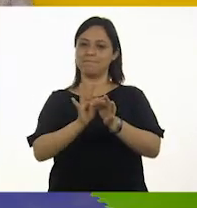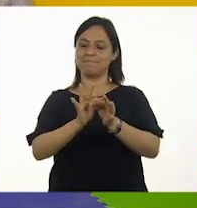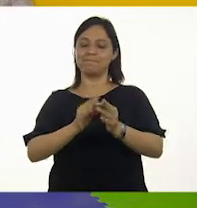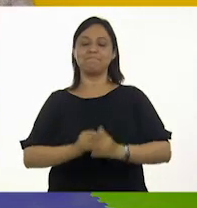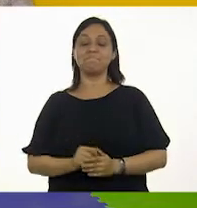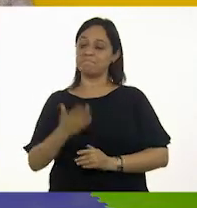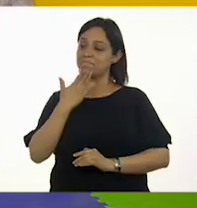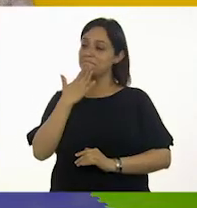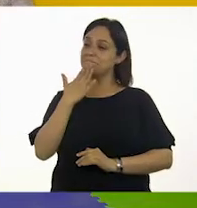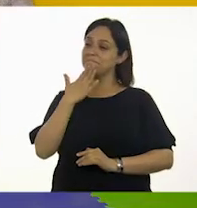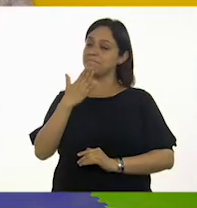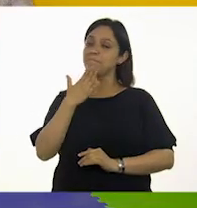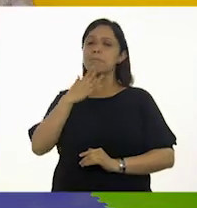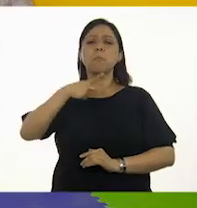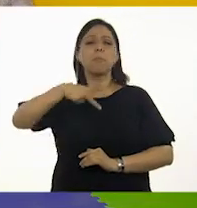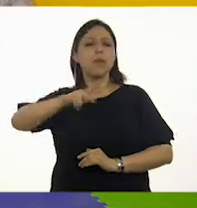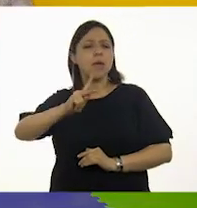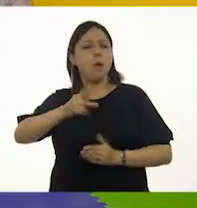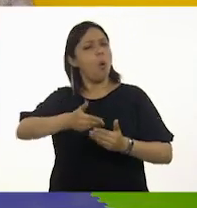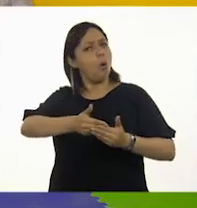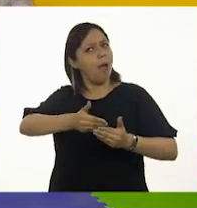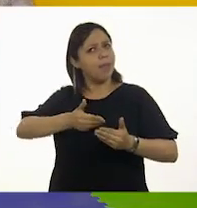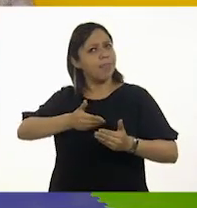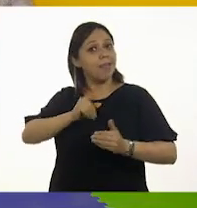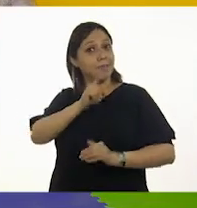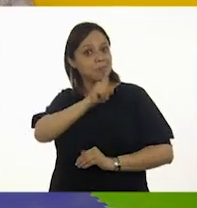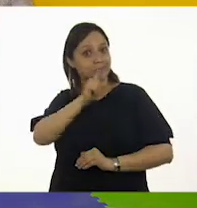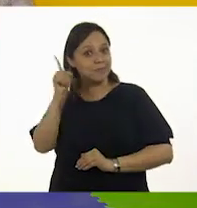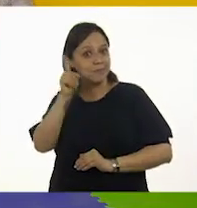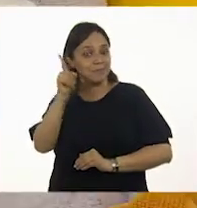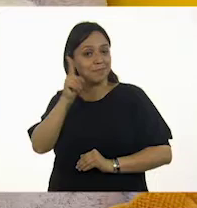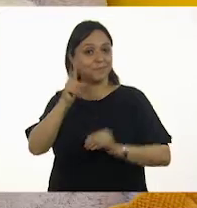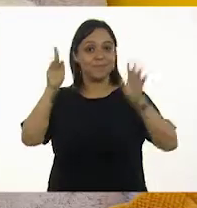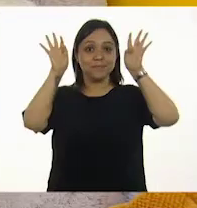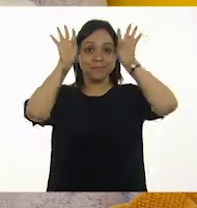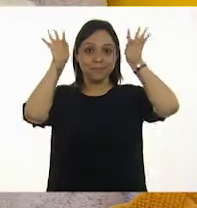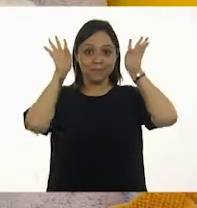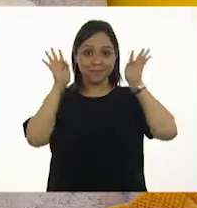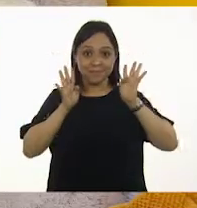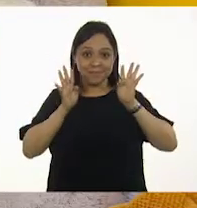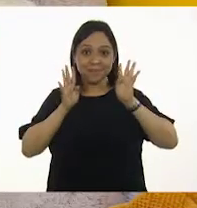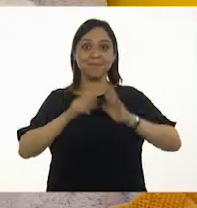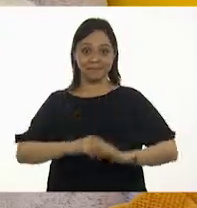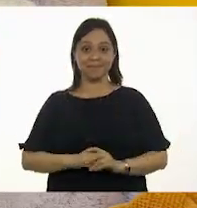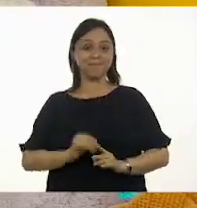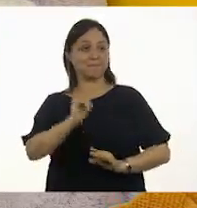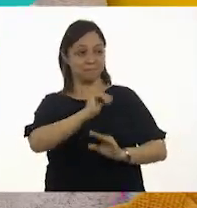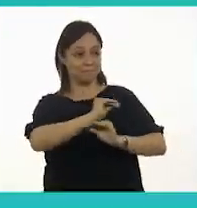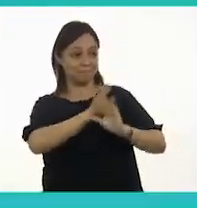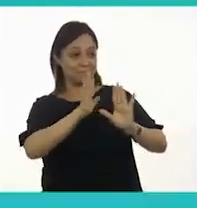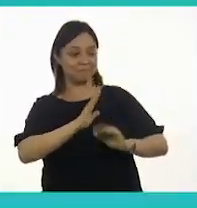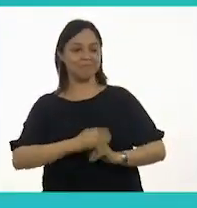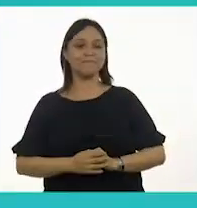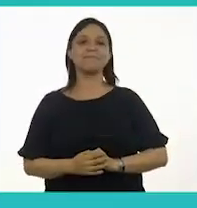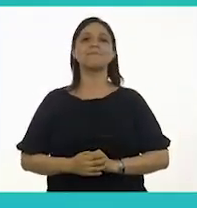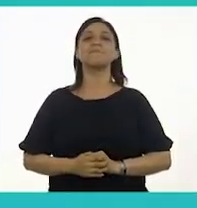¡Excelente! ¿Pero qué te parece si antes de comenzar vamos con Ajo Listo? ¡Claro que sí! ¡Vamos!